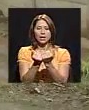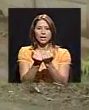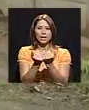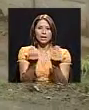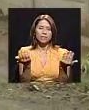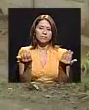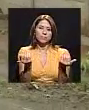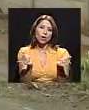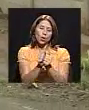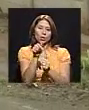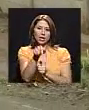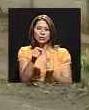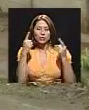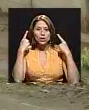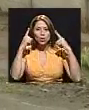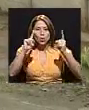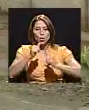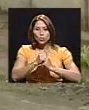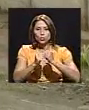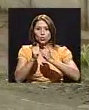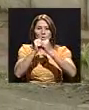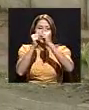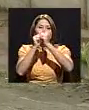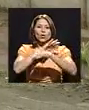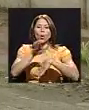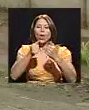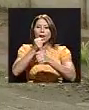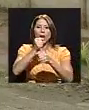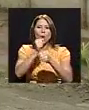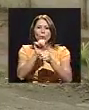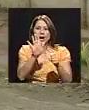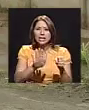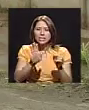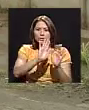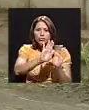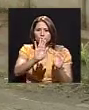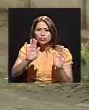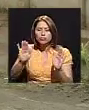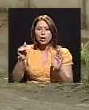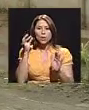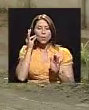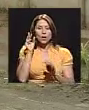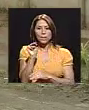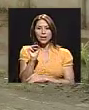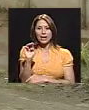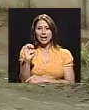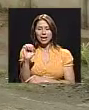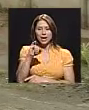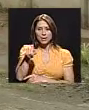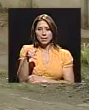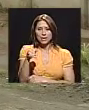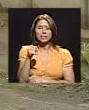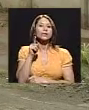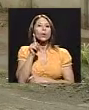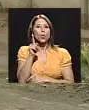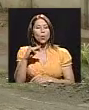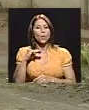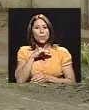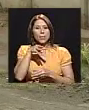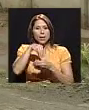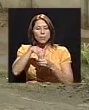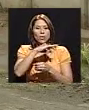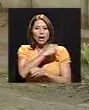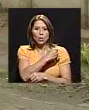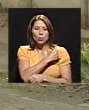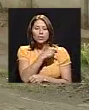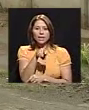Con eso se logró construir la obra gris. Doña María Elena Jiménez, una de las miembros de la Junta,